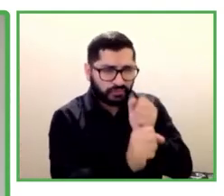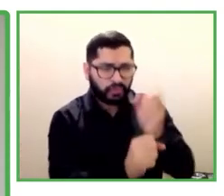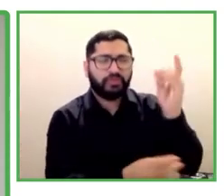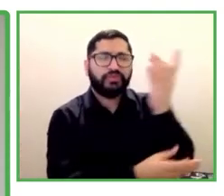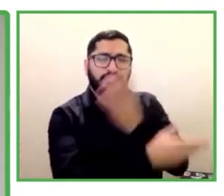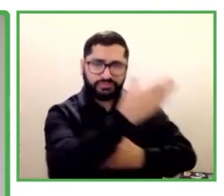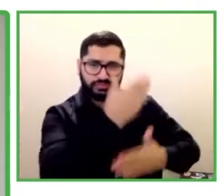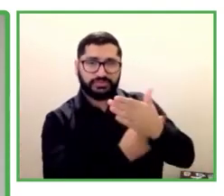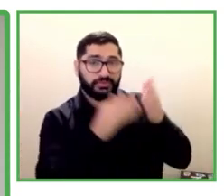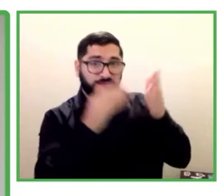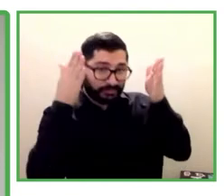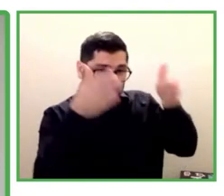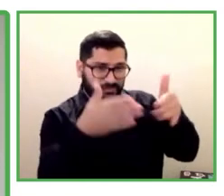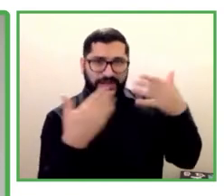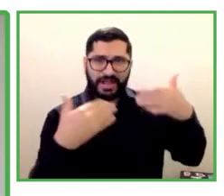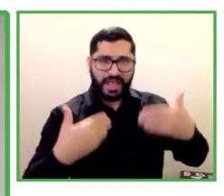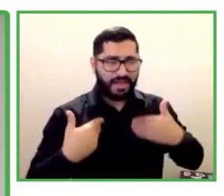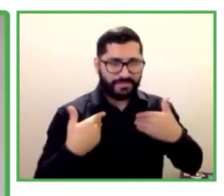cambio.